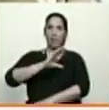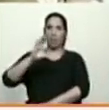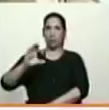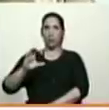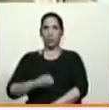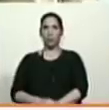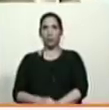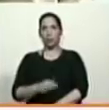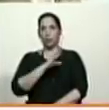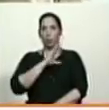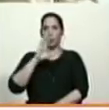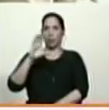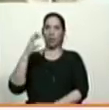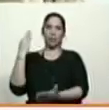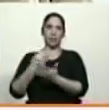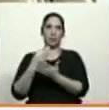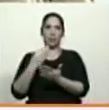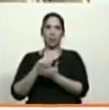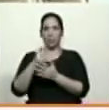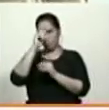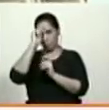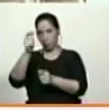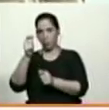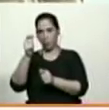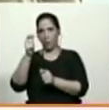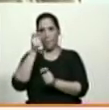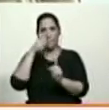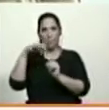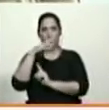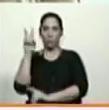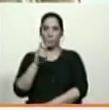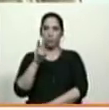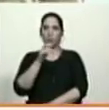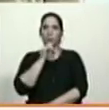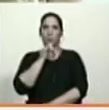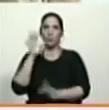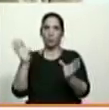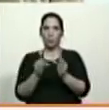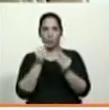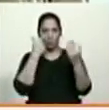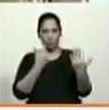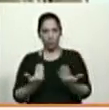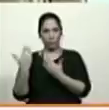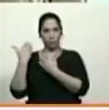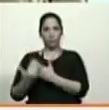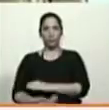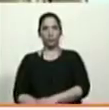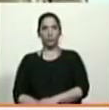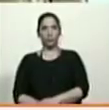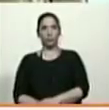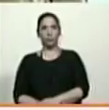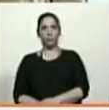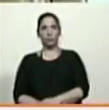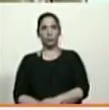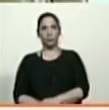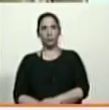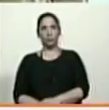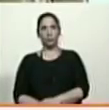la soberanía siempre residirá bajo el pueblo venezolano es la información que nosotros tenemos a esta hora y con ello retornamos el paso a los estudios de Venezuela de Televisión adelante